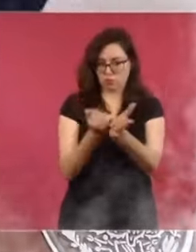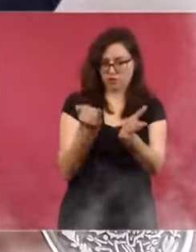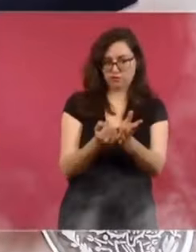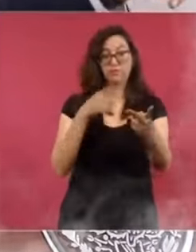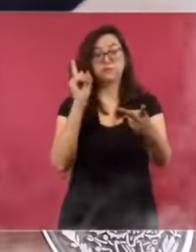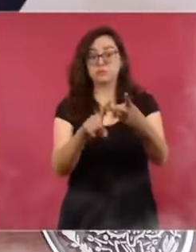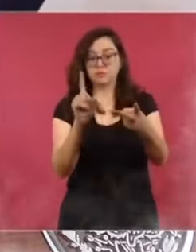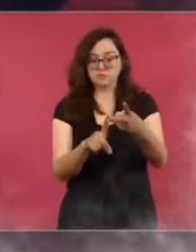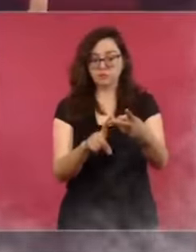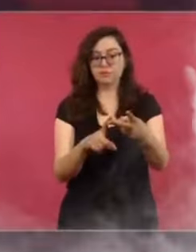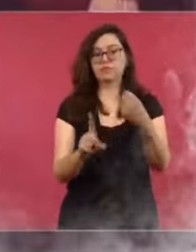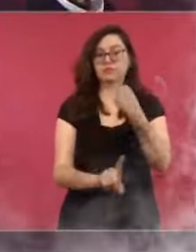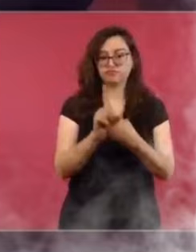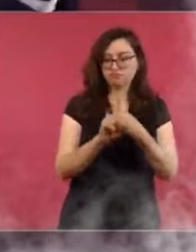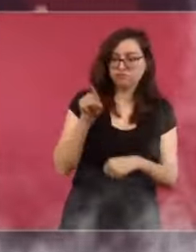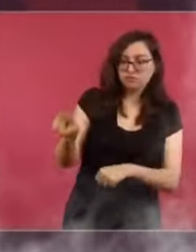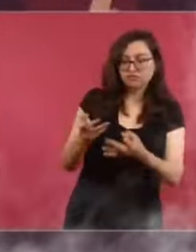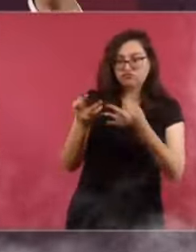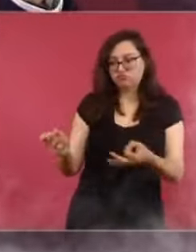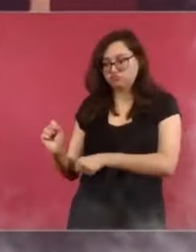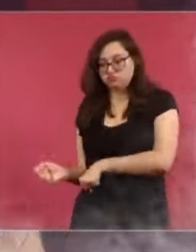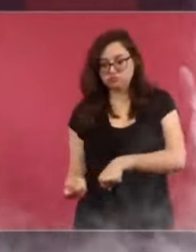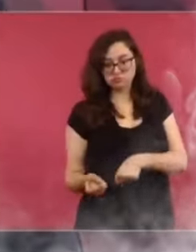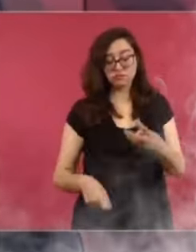empiezan las campañas en la televisora.